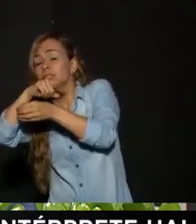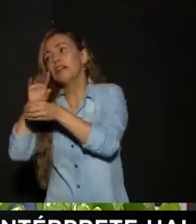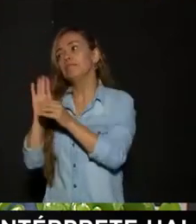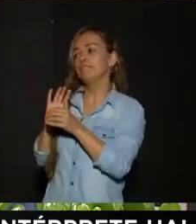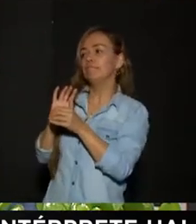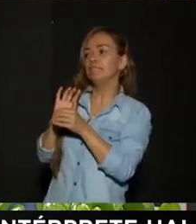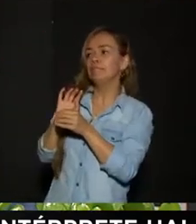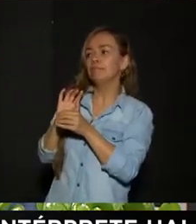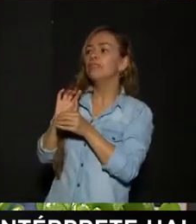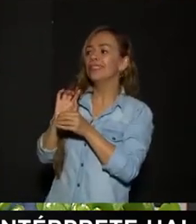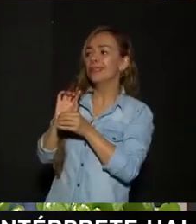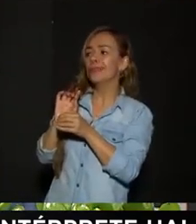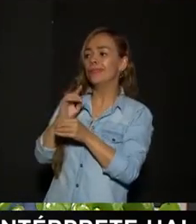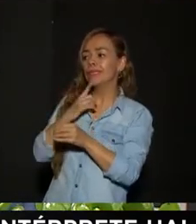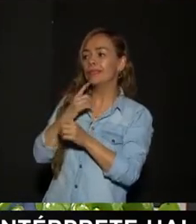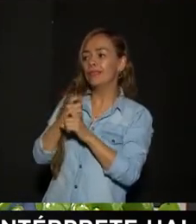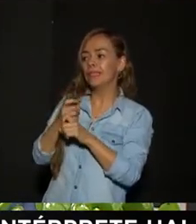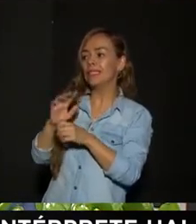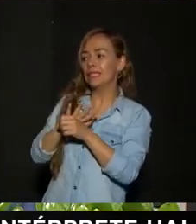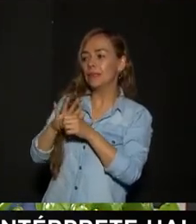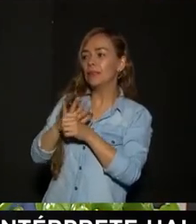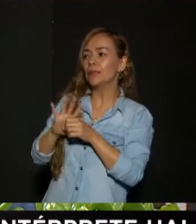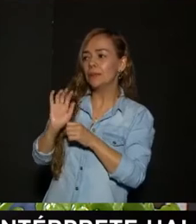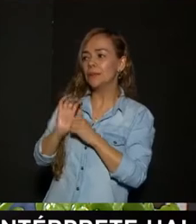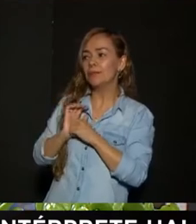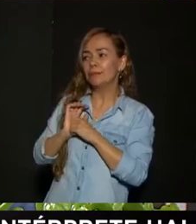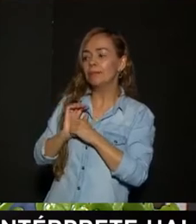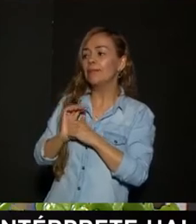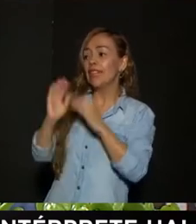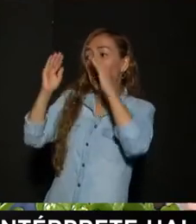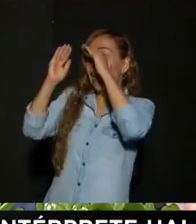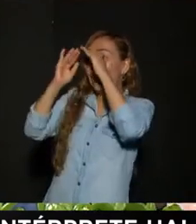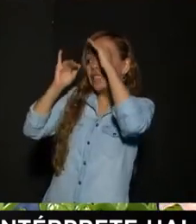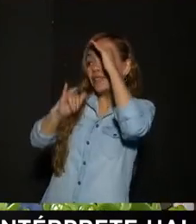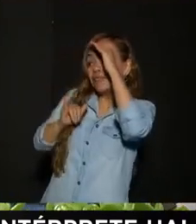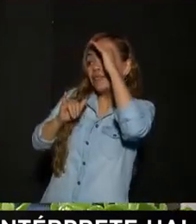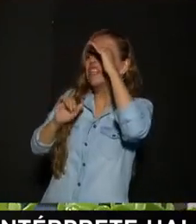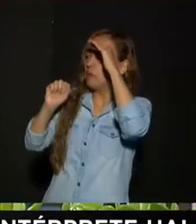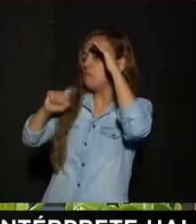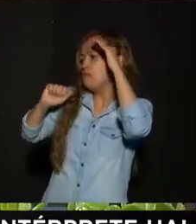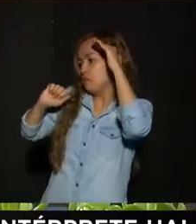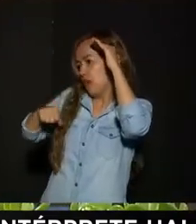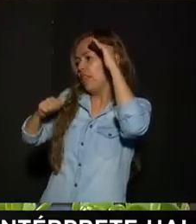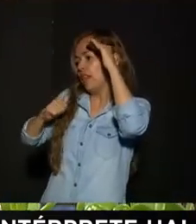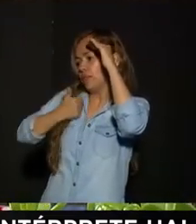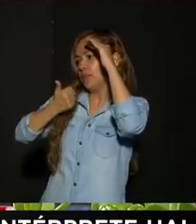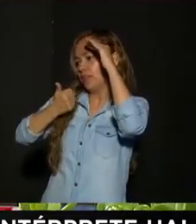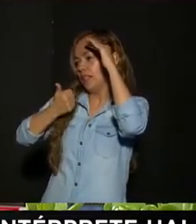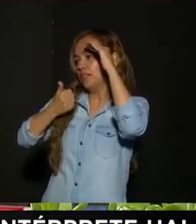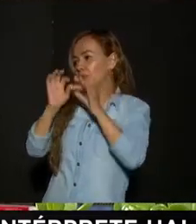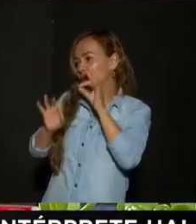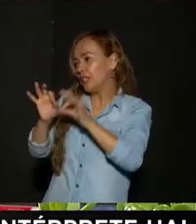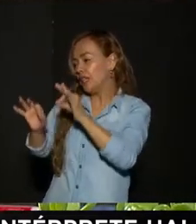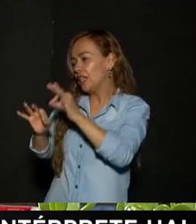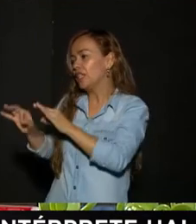les queda muy complejo Porque bueno Ahorita que estamos en casa Tenemos que aprovechar A cuidar A cuidar Todas las mátricas Y plantas Y plantas ¿Cierto? Entonces